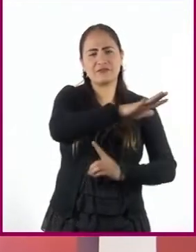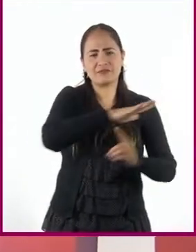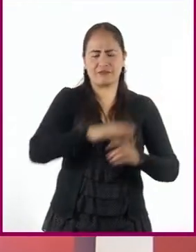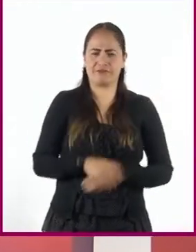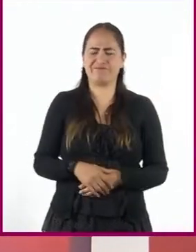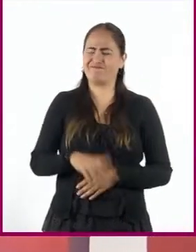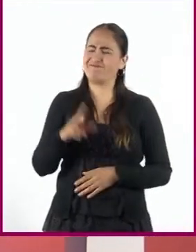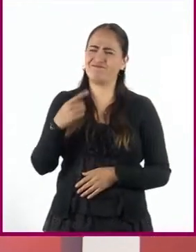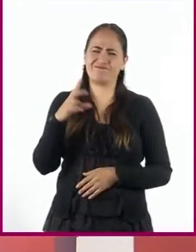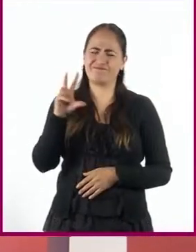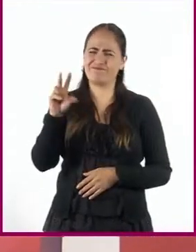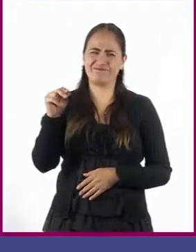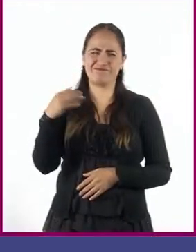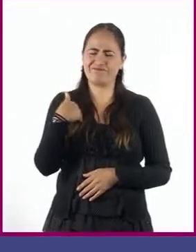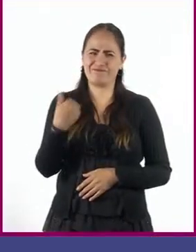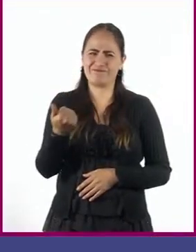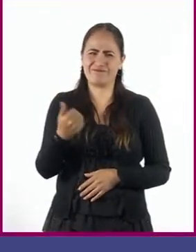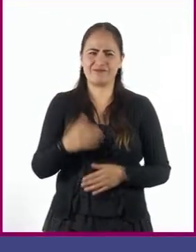entiendo, profesor.